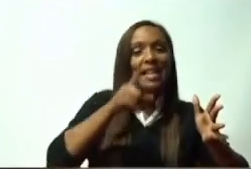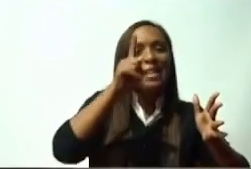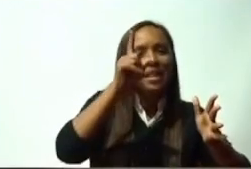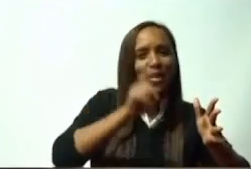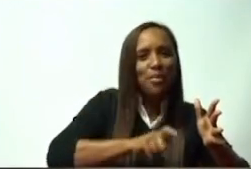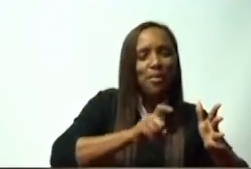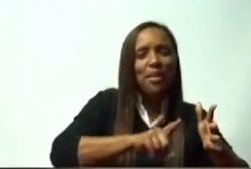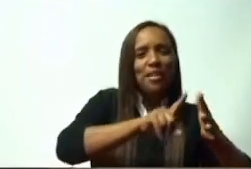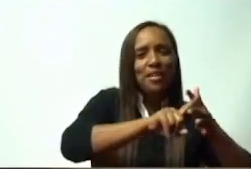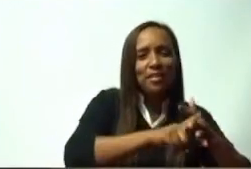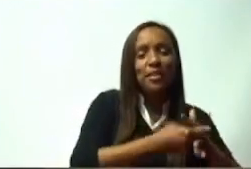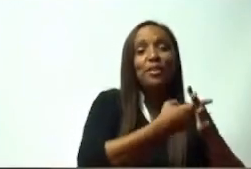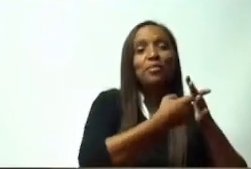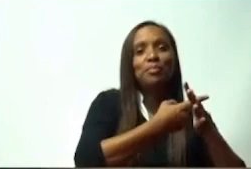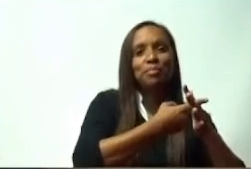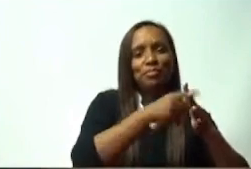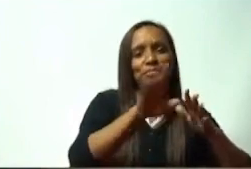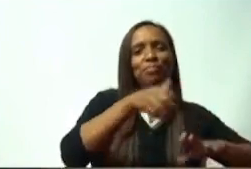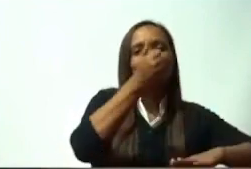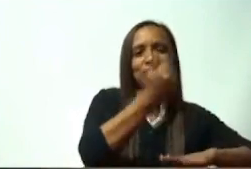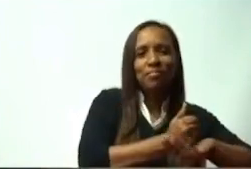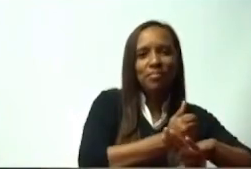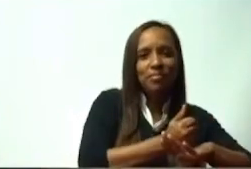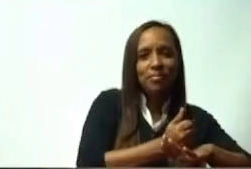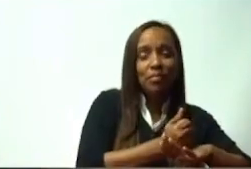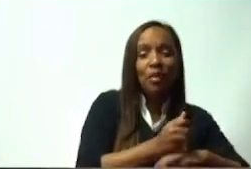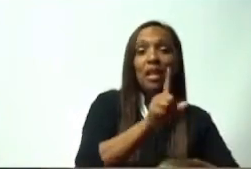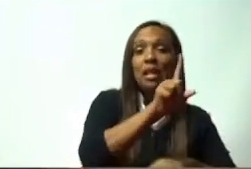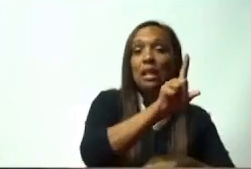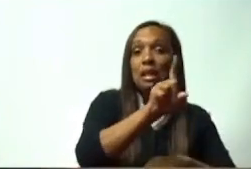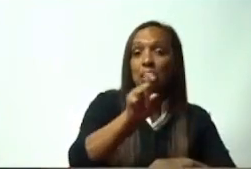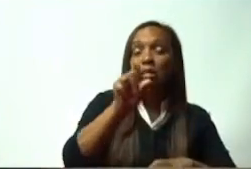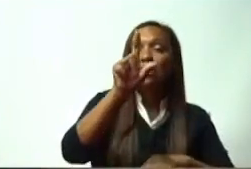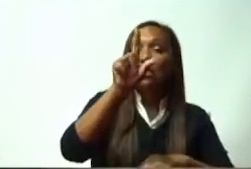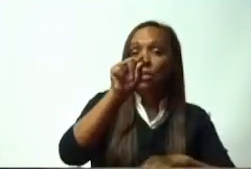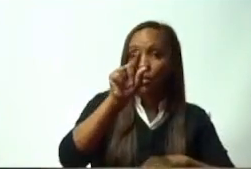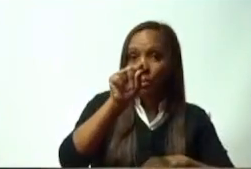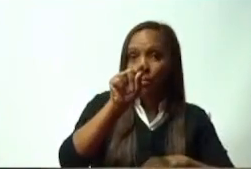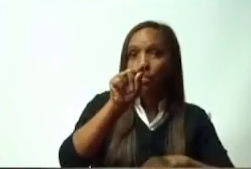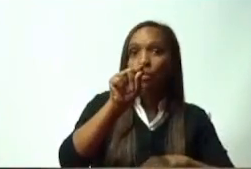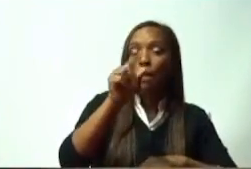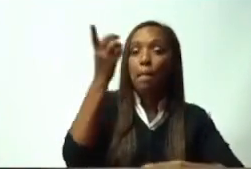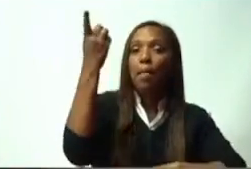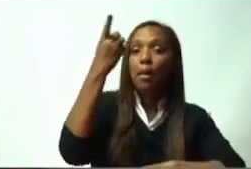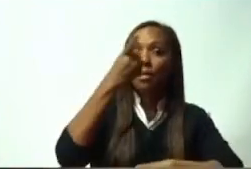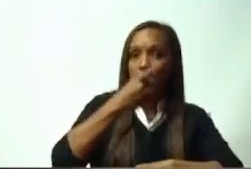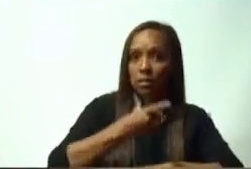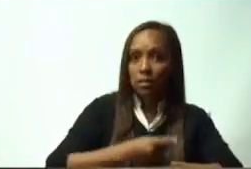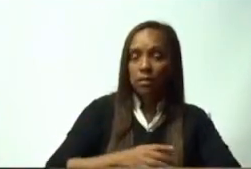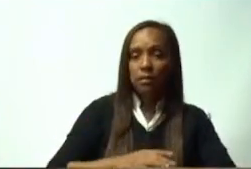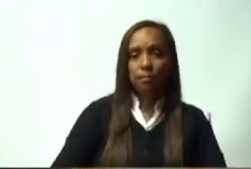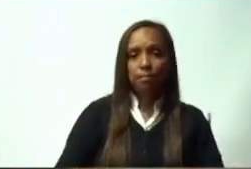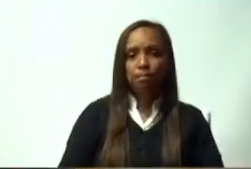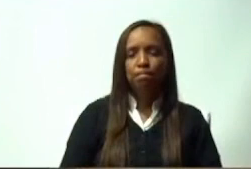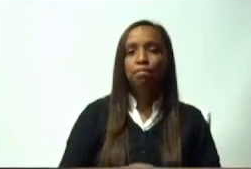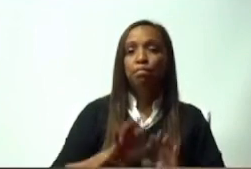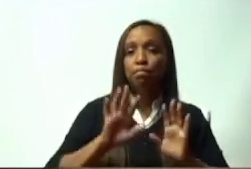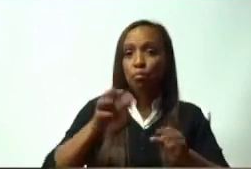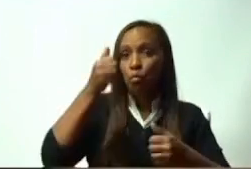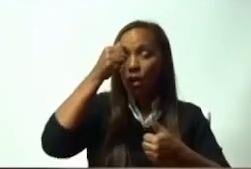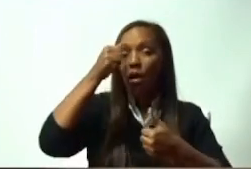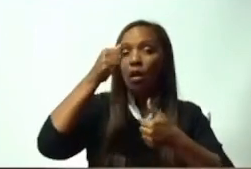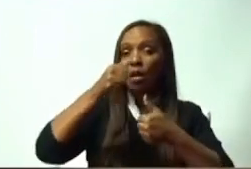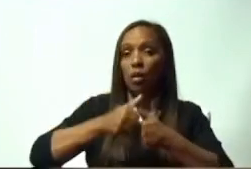120 días luego de su publicación. Es decir, fue publicada el 7 de junio del